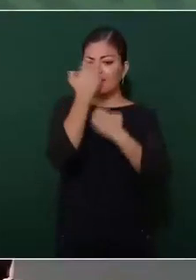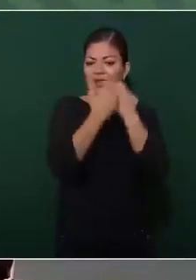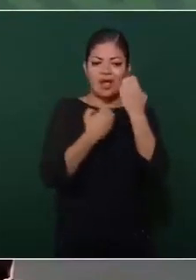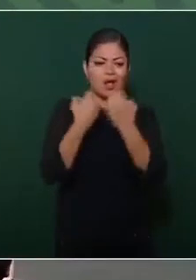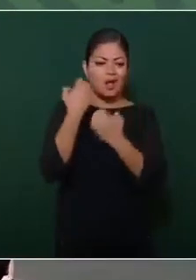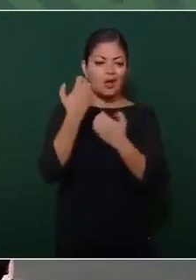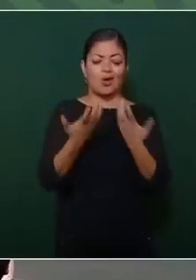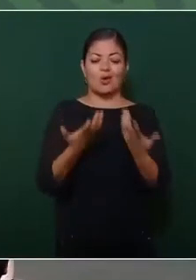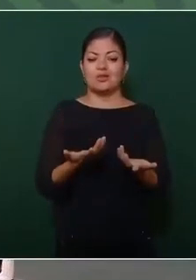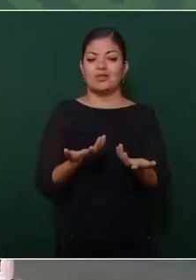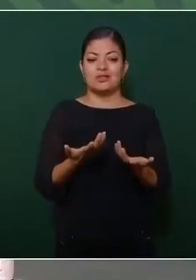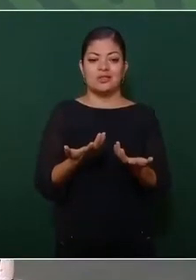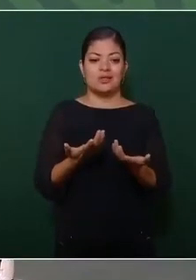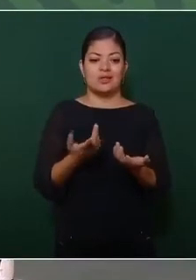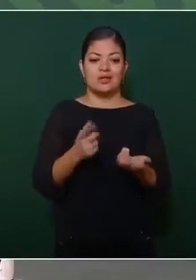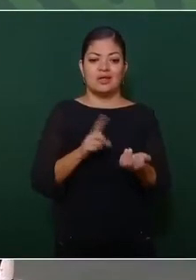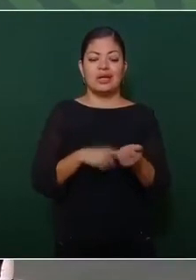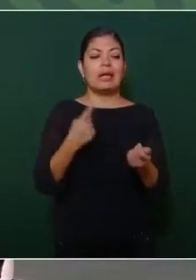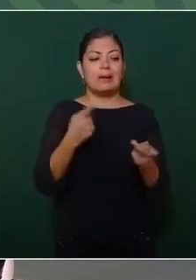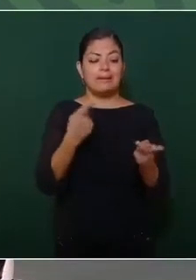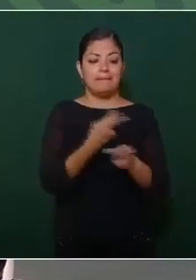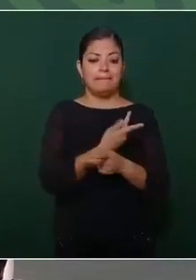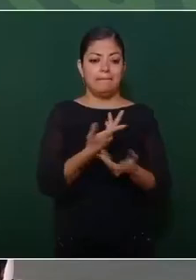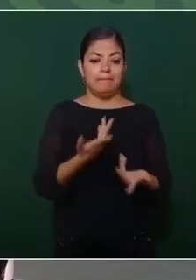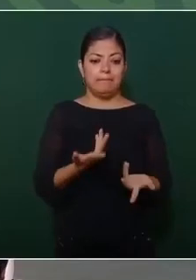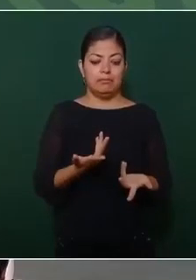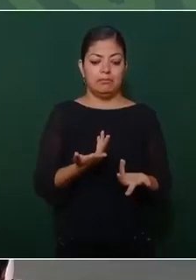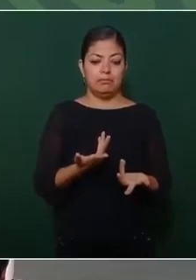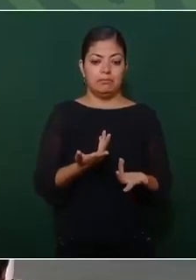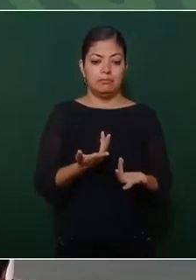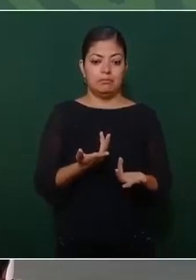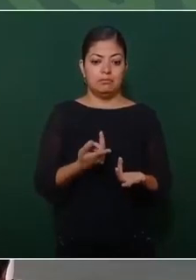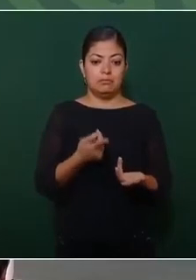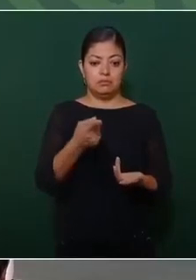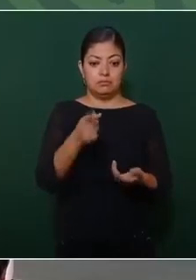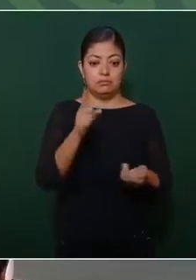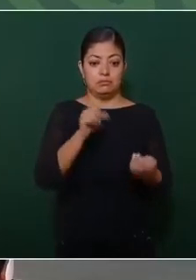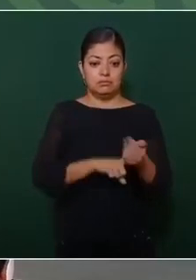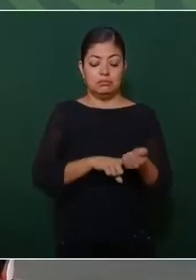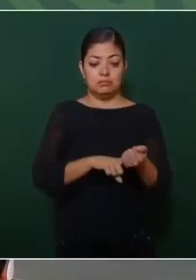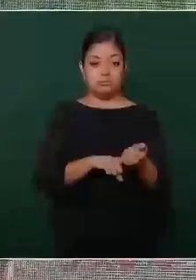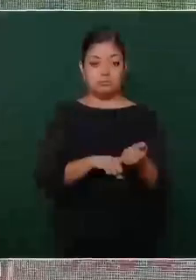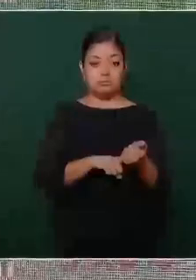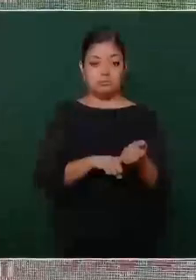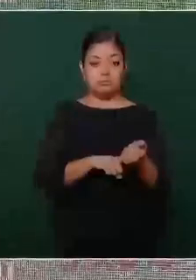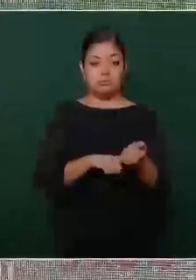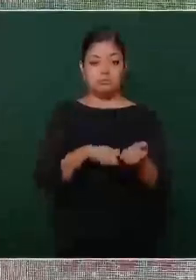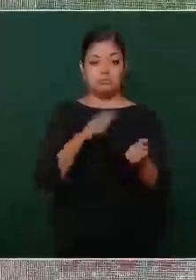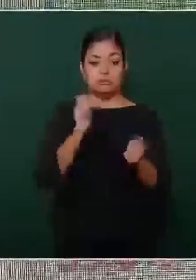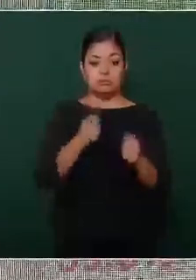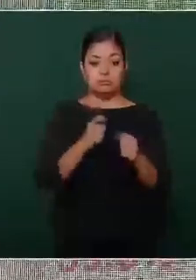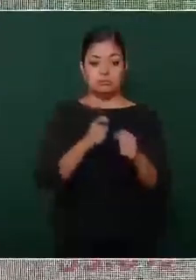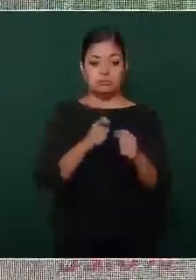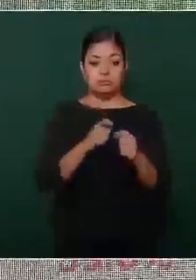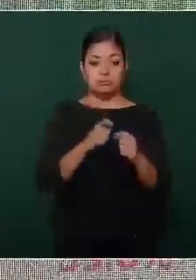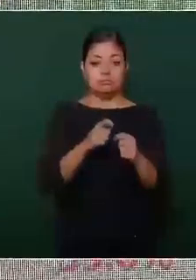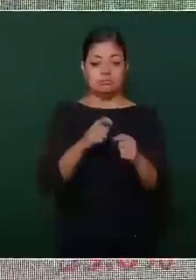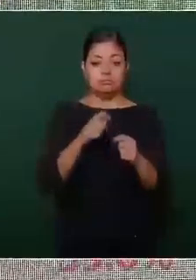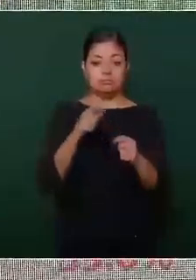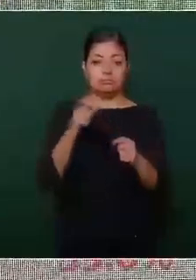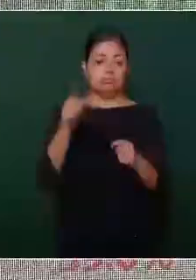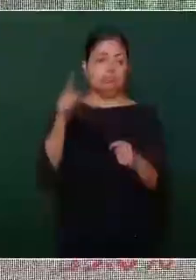de lo que estaba pasando, le pegó un garrotazo al avispero, a lo tonto,